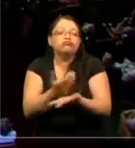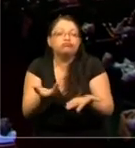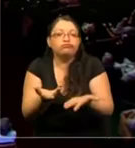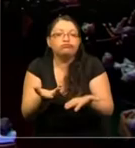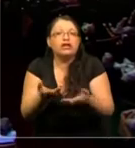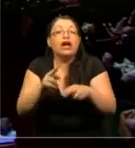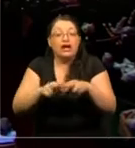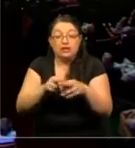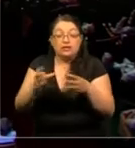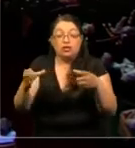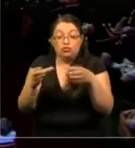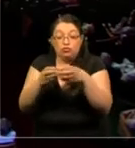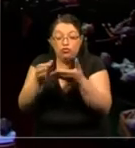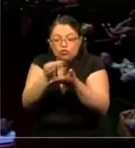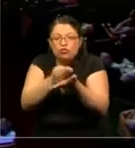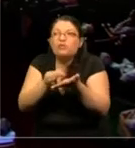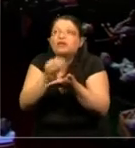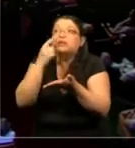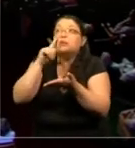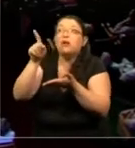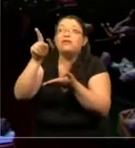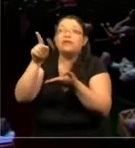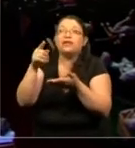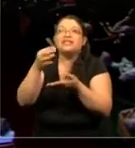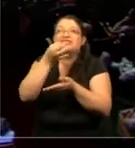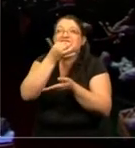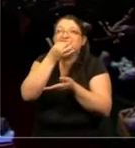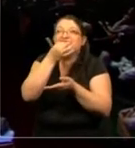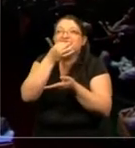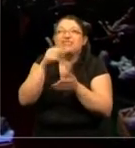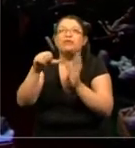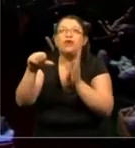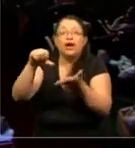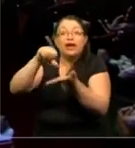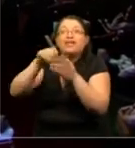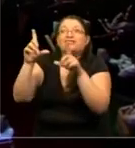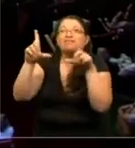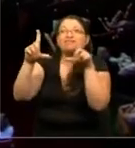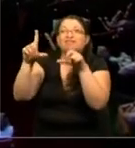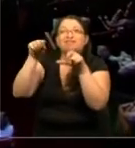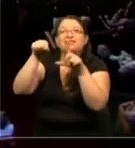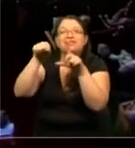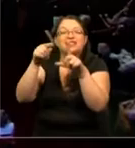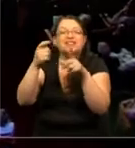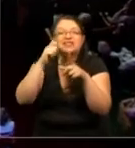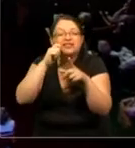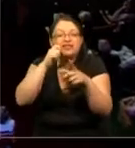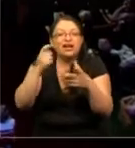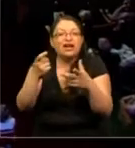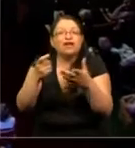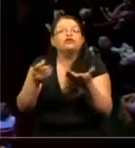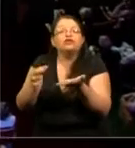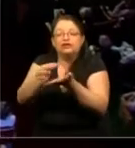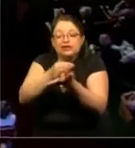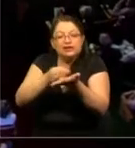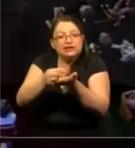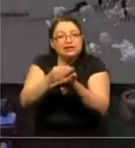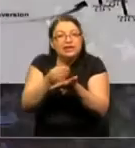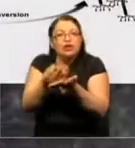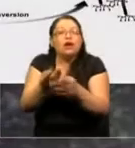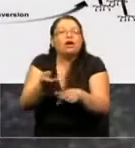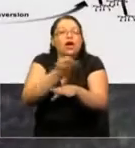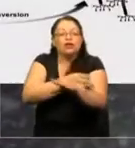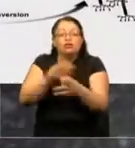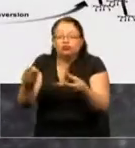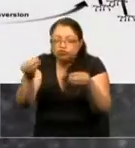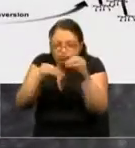grupo de células, que es que está pintado de verde, ahí en el centro de la diapositiva, que son células inducibles pluripotenciales. Ese es